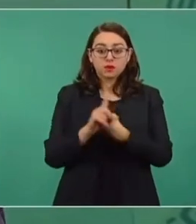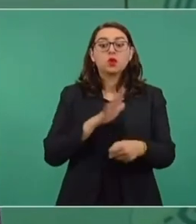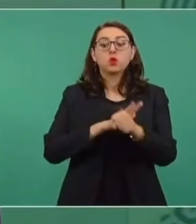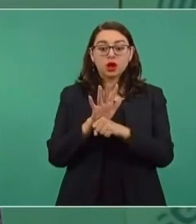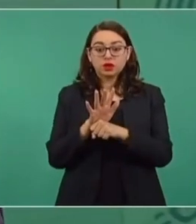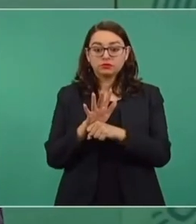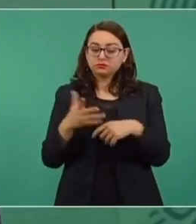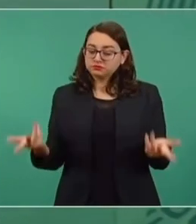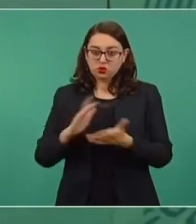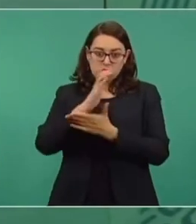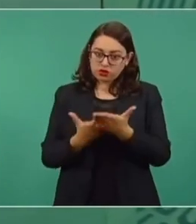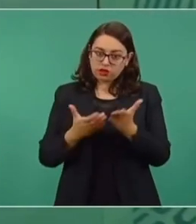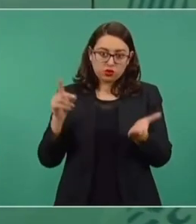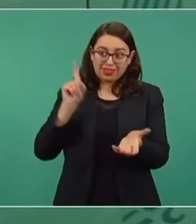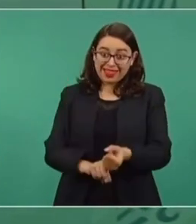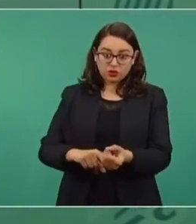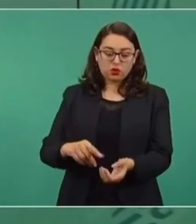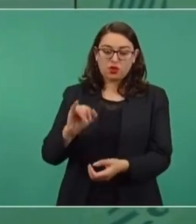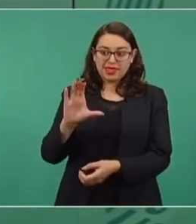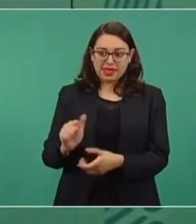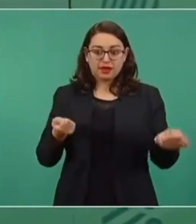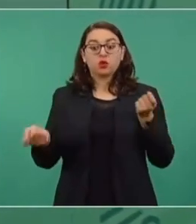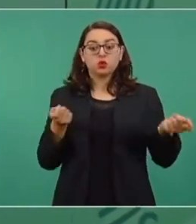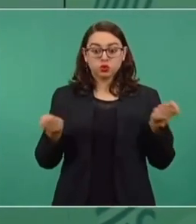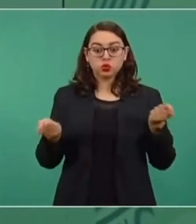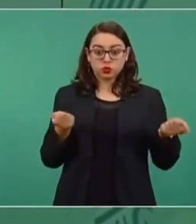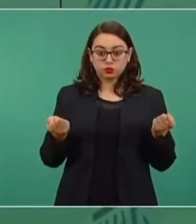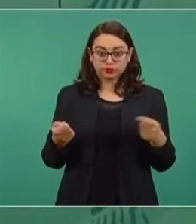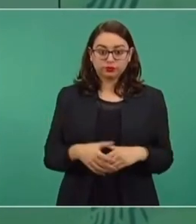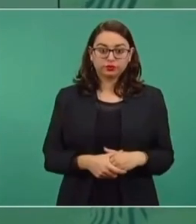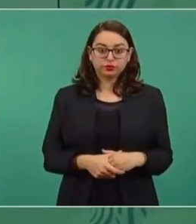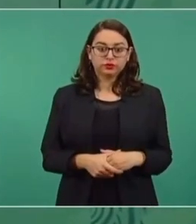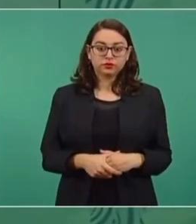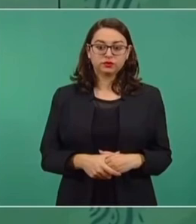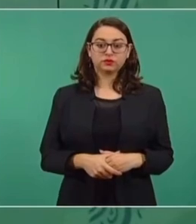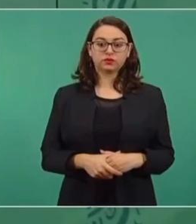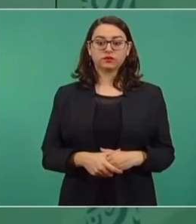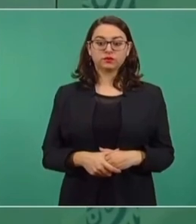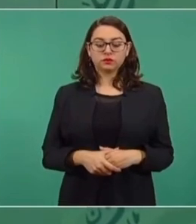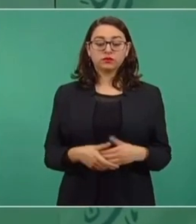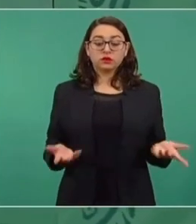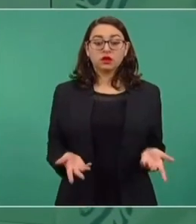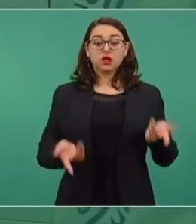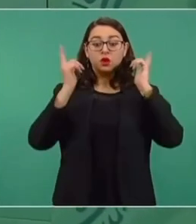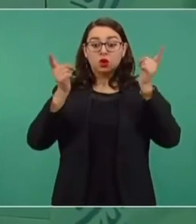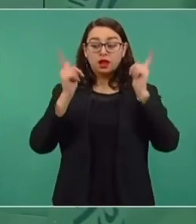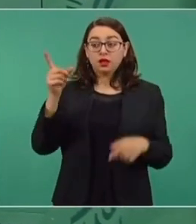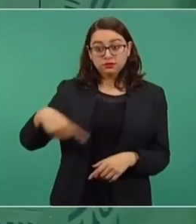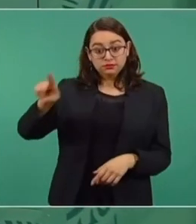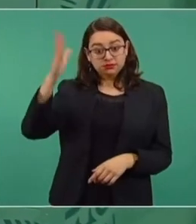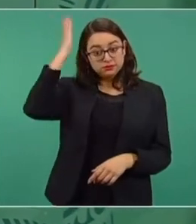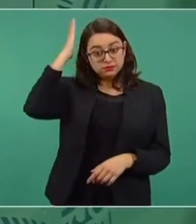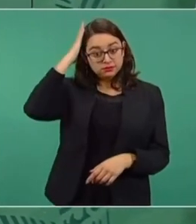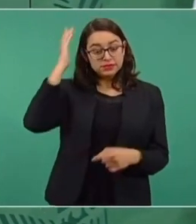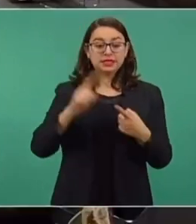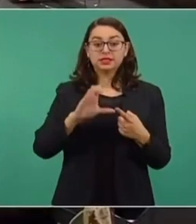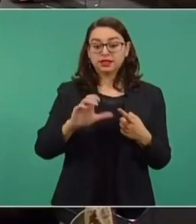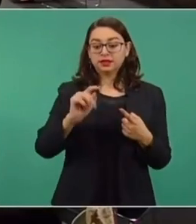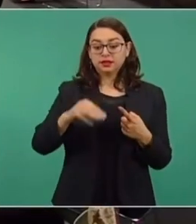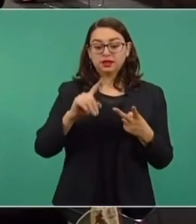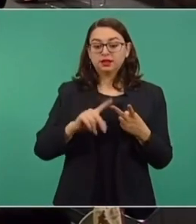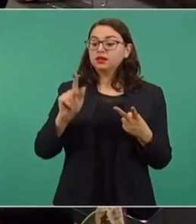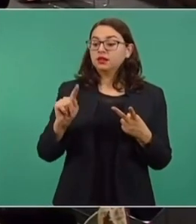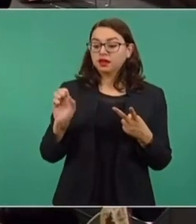el control del contrato. Y ojalá y los dirigentes de CTM,